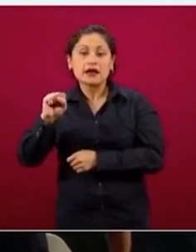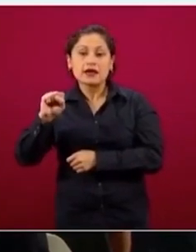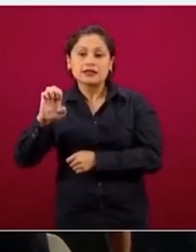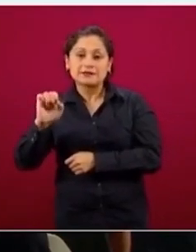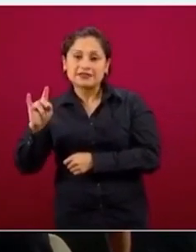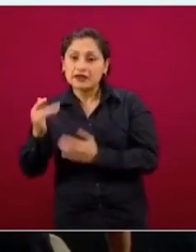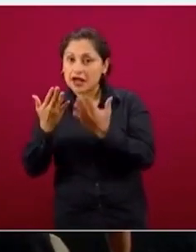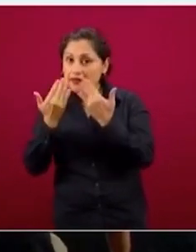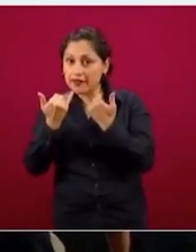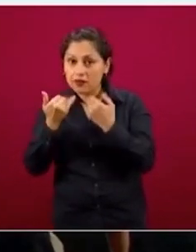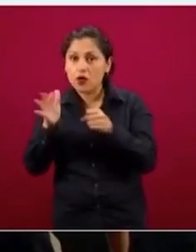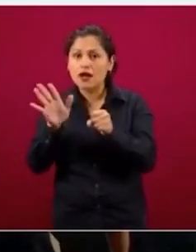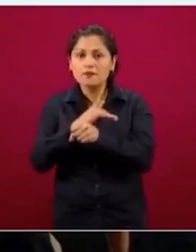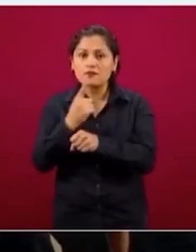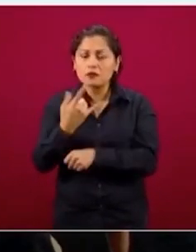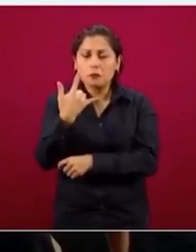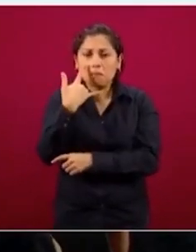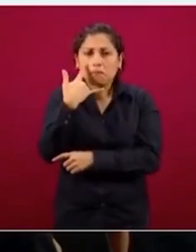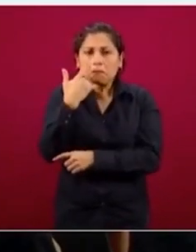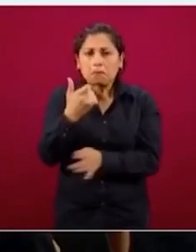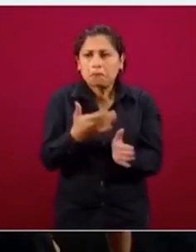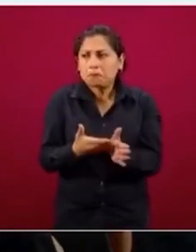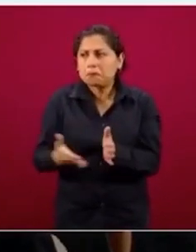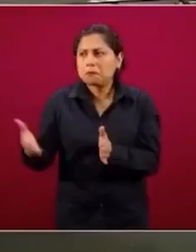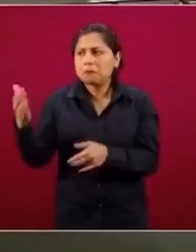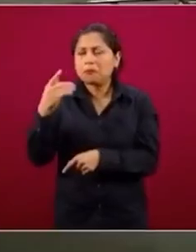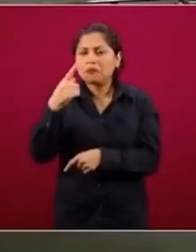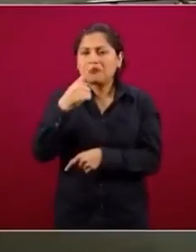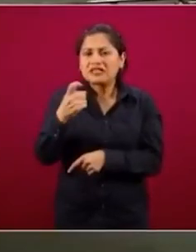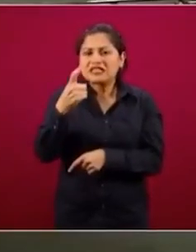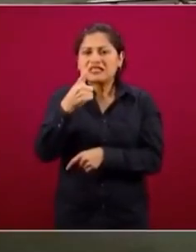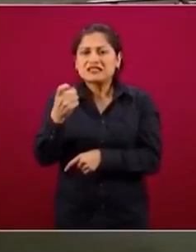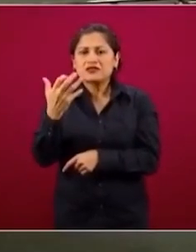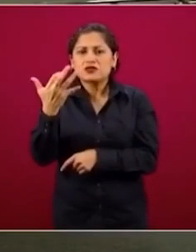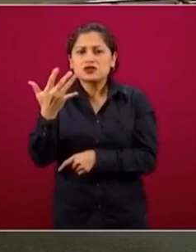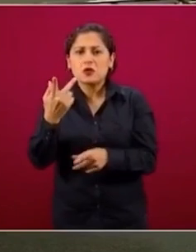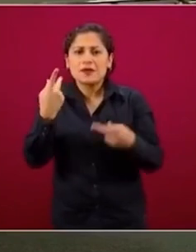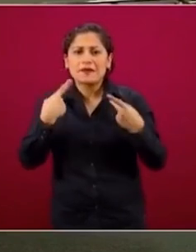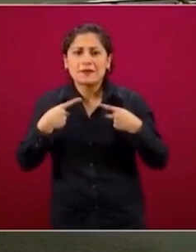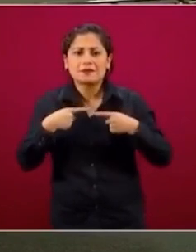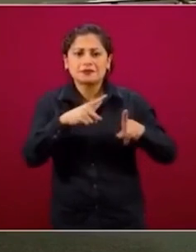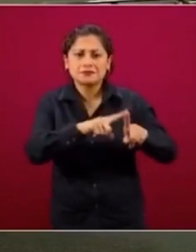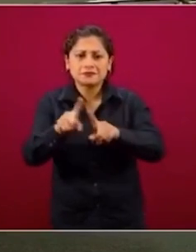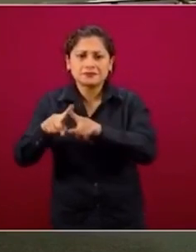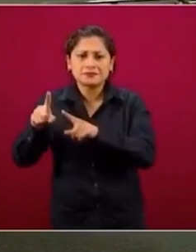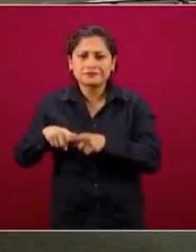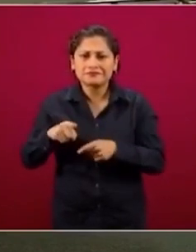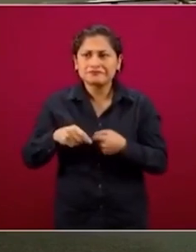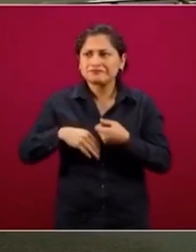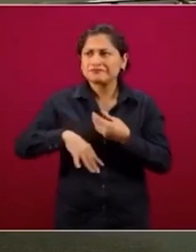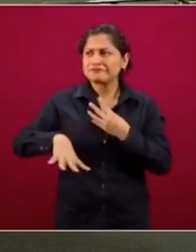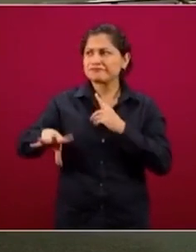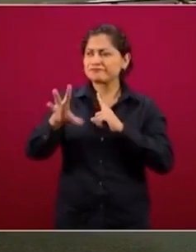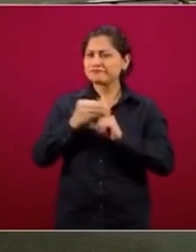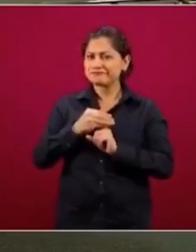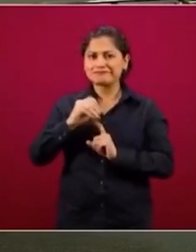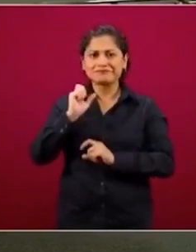pasa de más de 150, 170 casos de neumonías causadas por distintos agentes infecciosos,